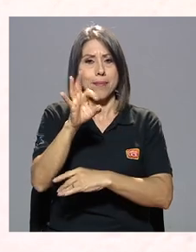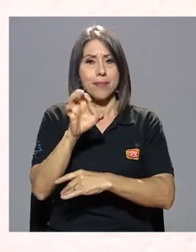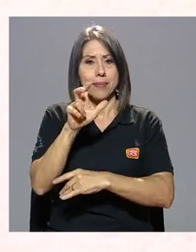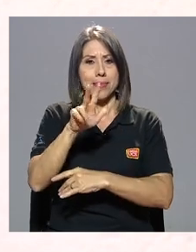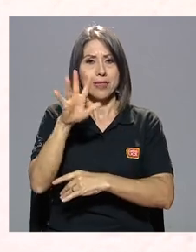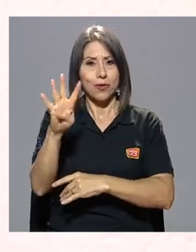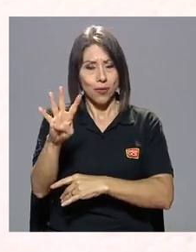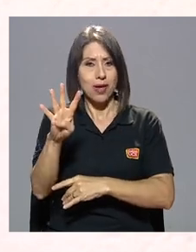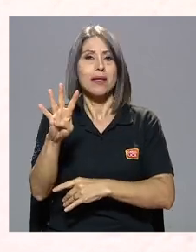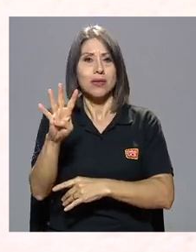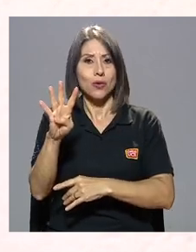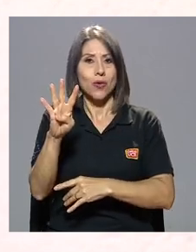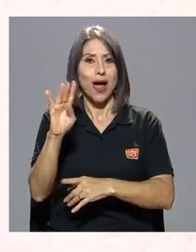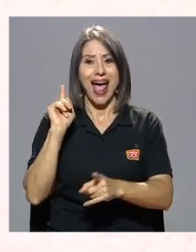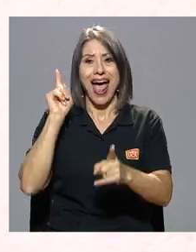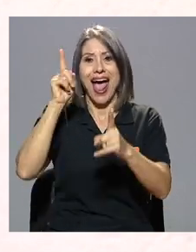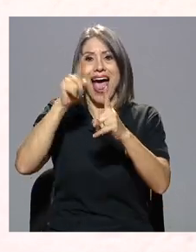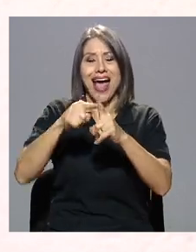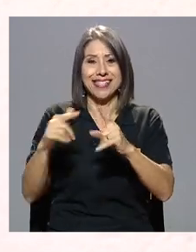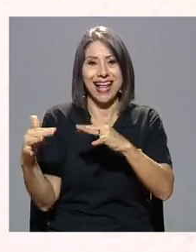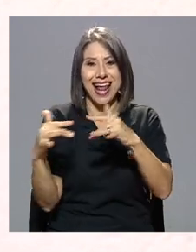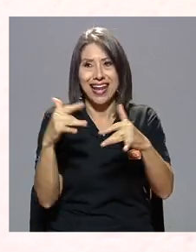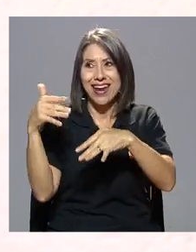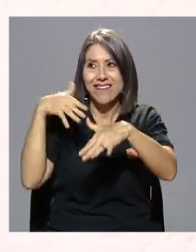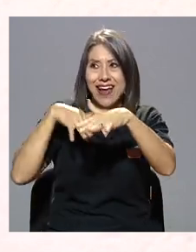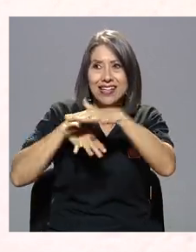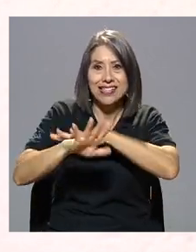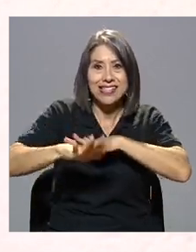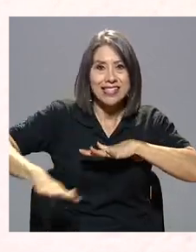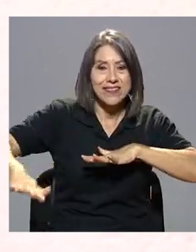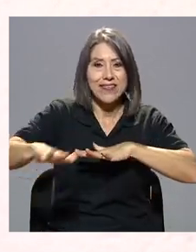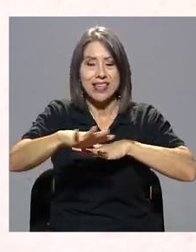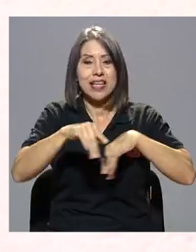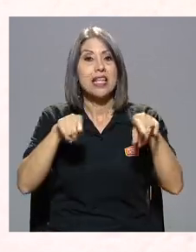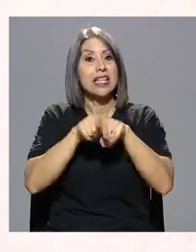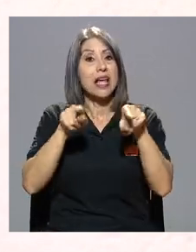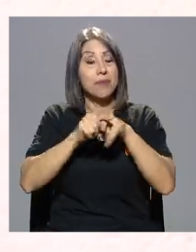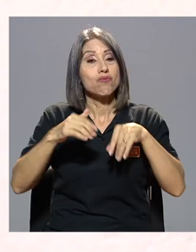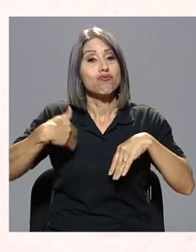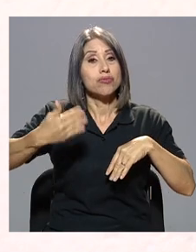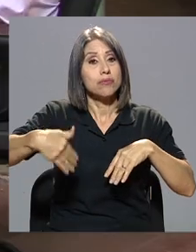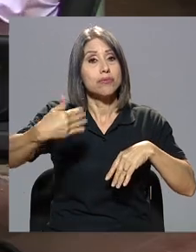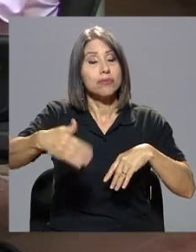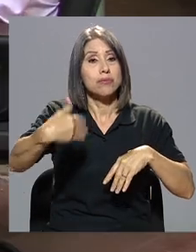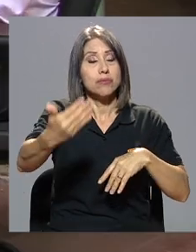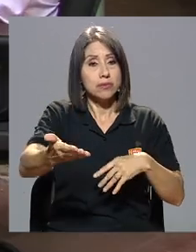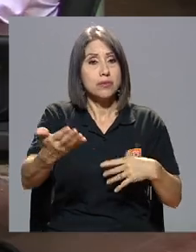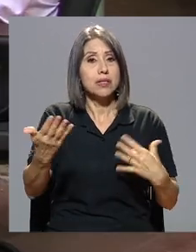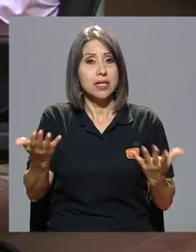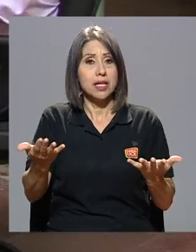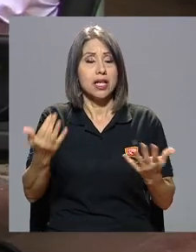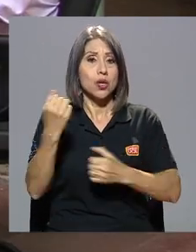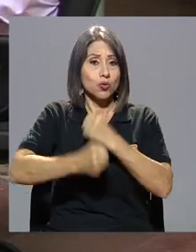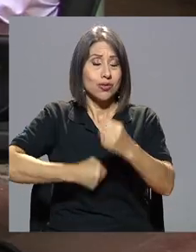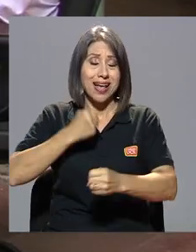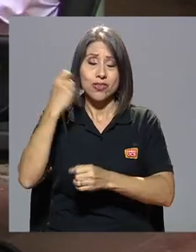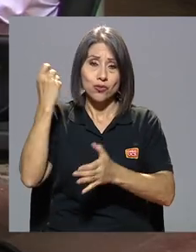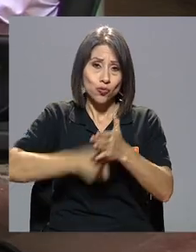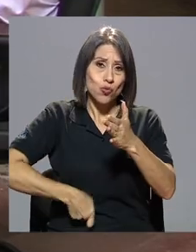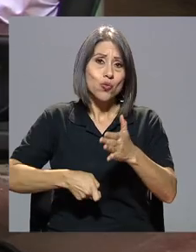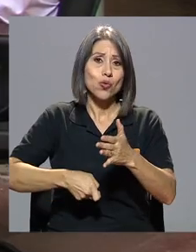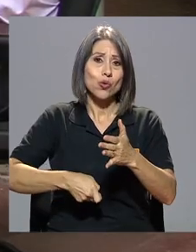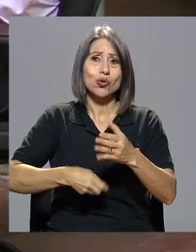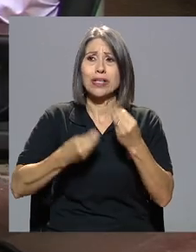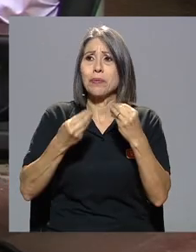hasta la guerra civil, y después los años que la siguieron, los